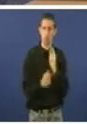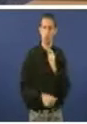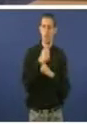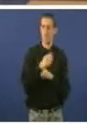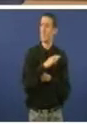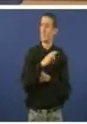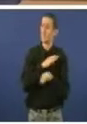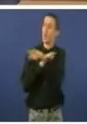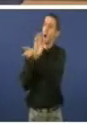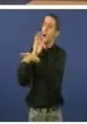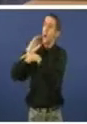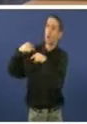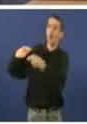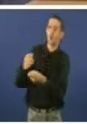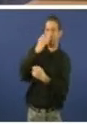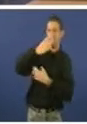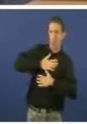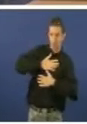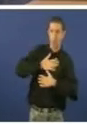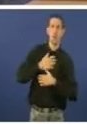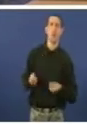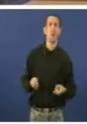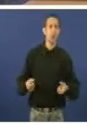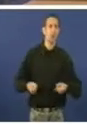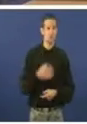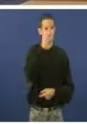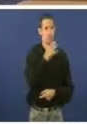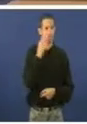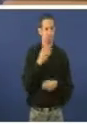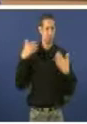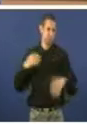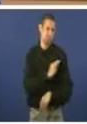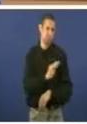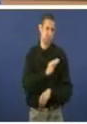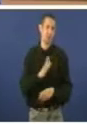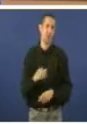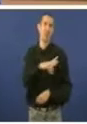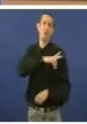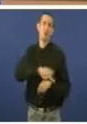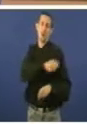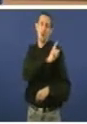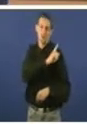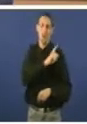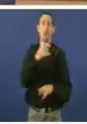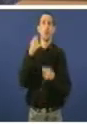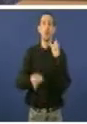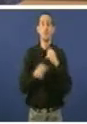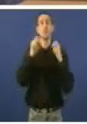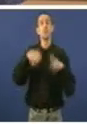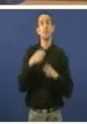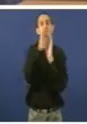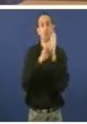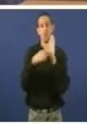deixan unha sanidade cunhos gastos comprometidos no ano 2009 e cunha desviación sin orzamento de 400